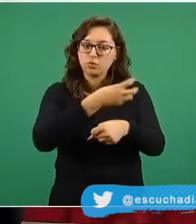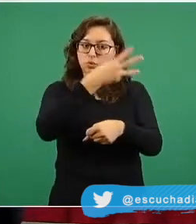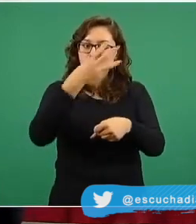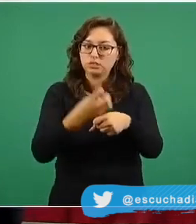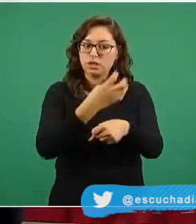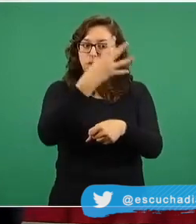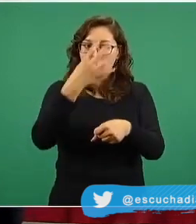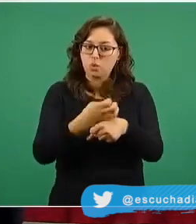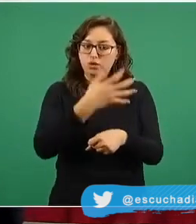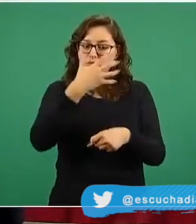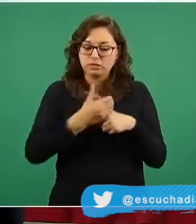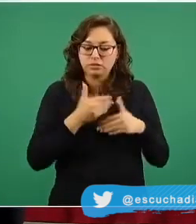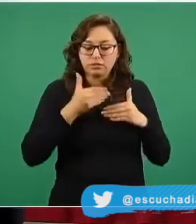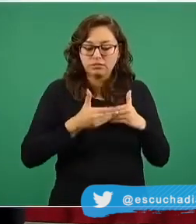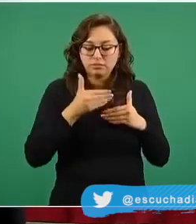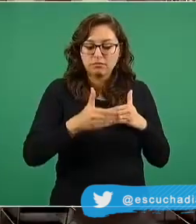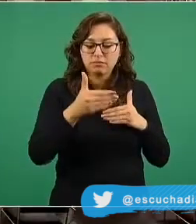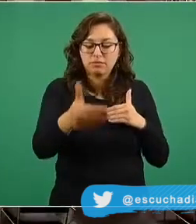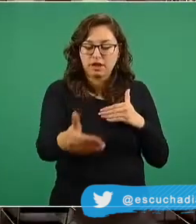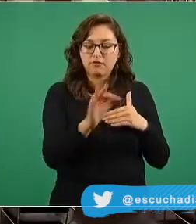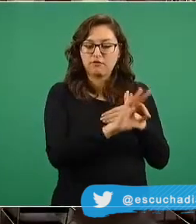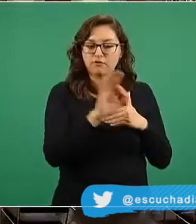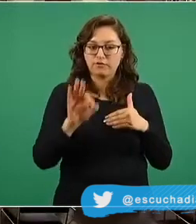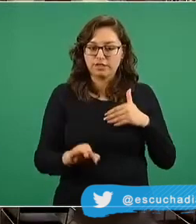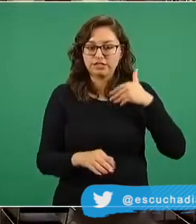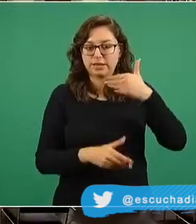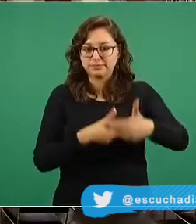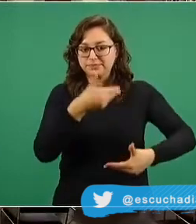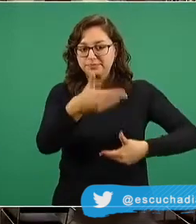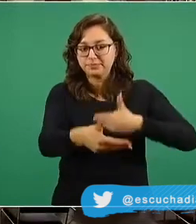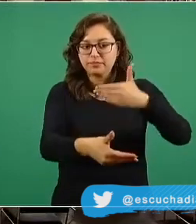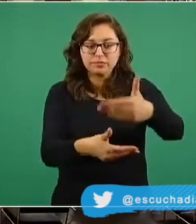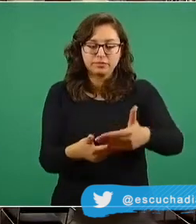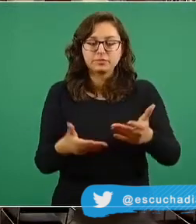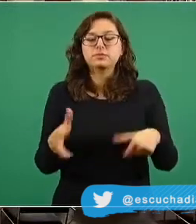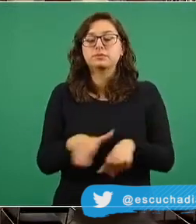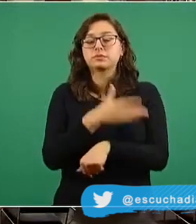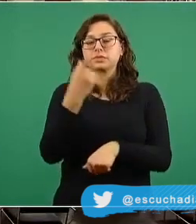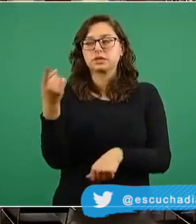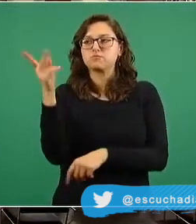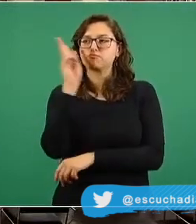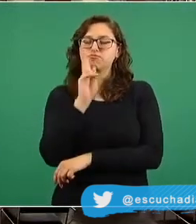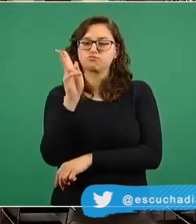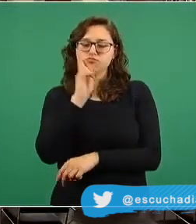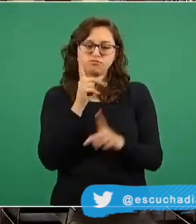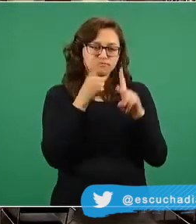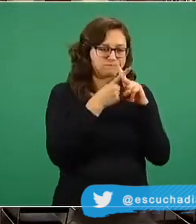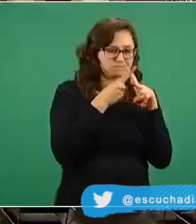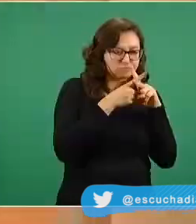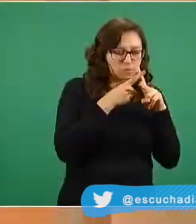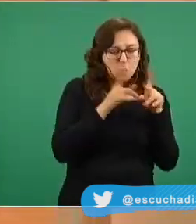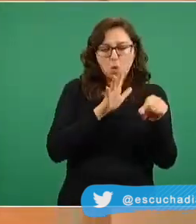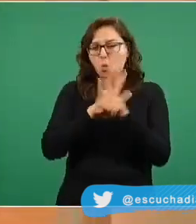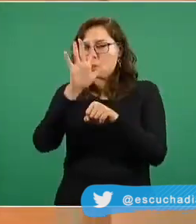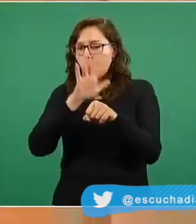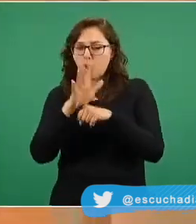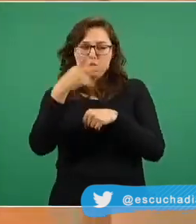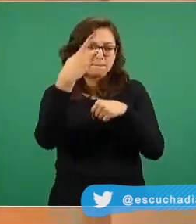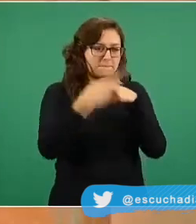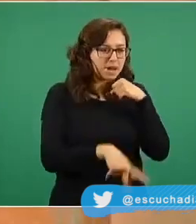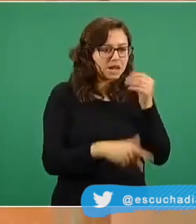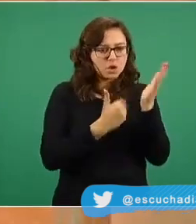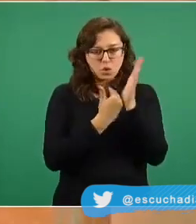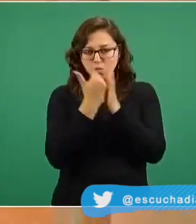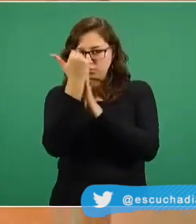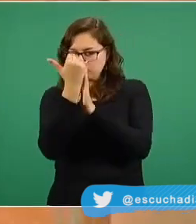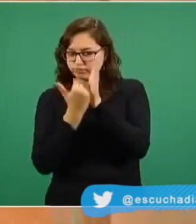considerando el riesgo en múltiples modelos y estimaciones epidemiológicas y matemáticas que